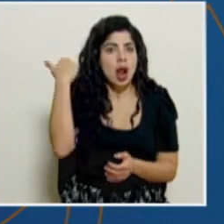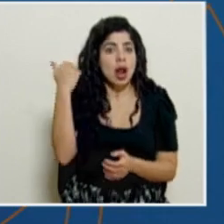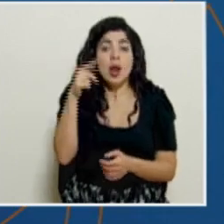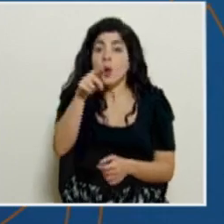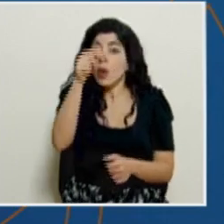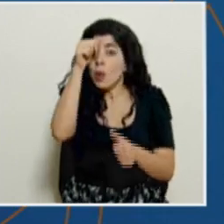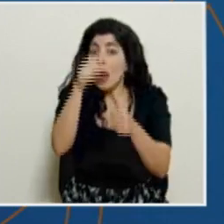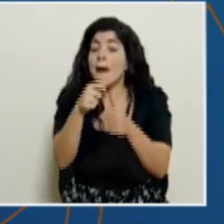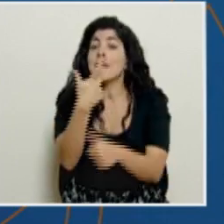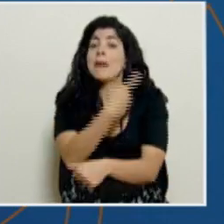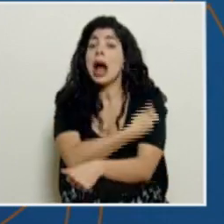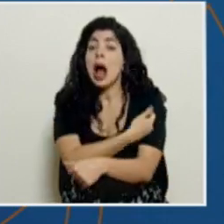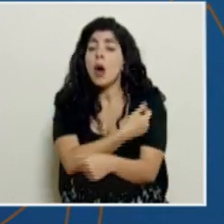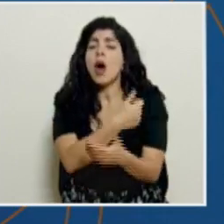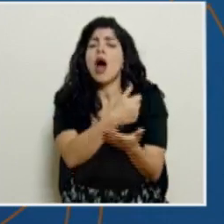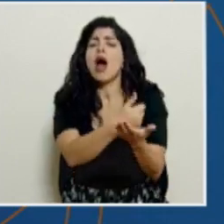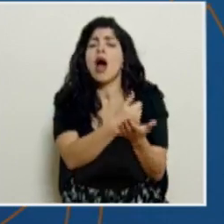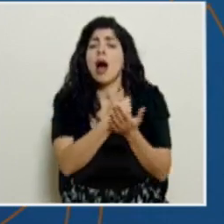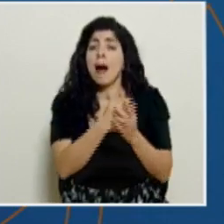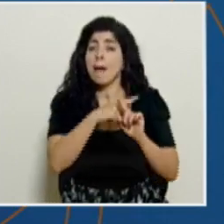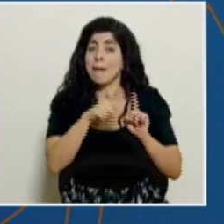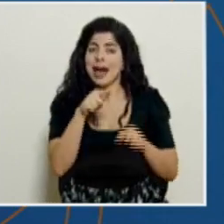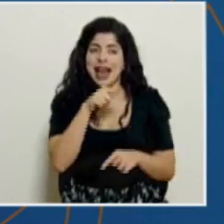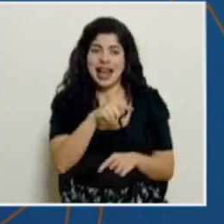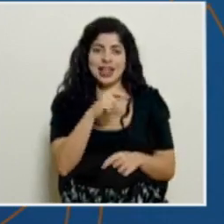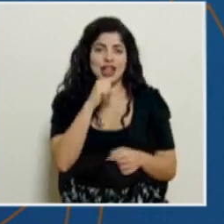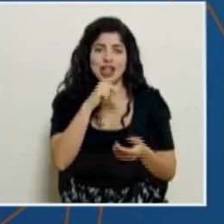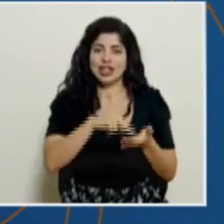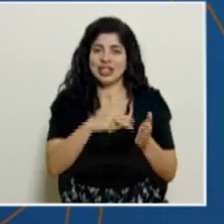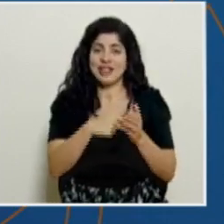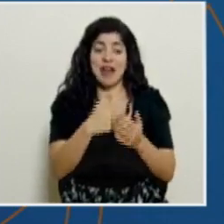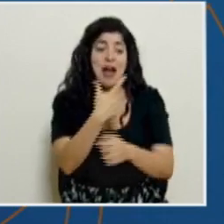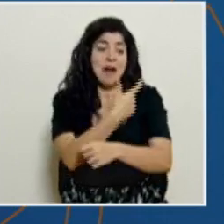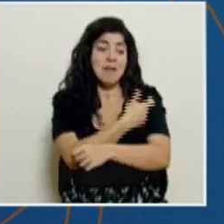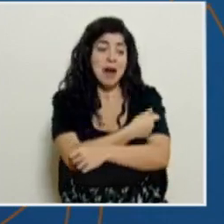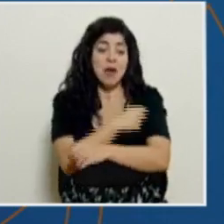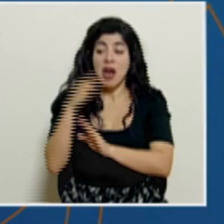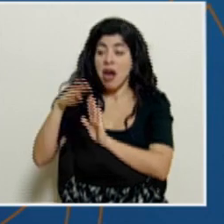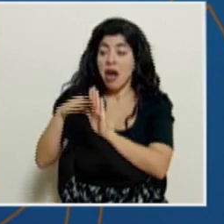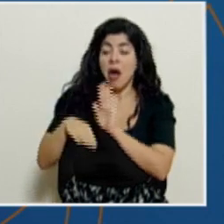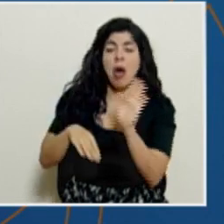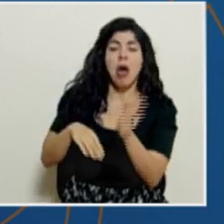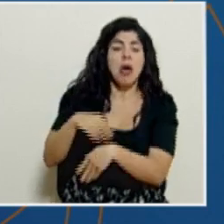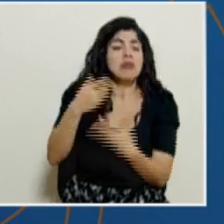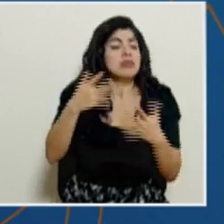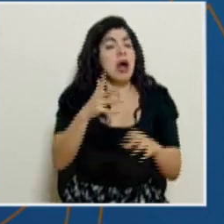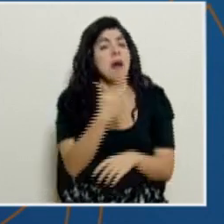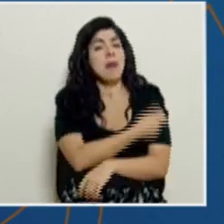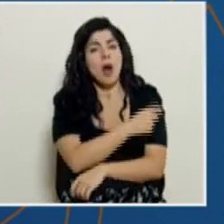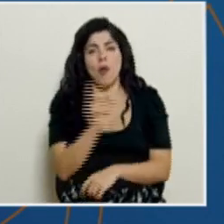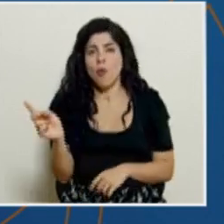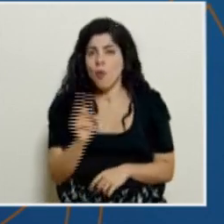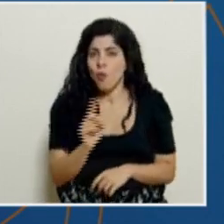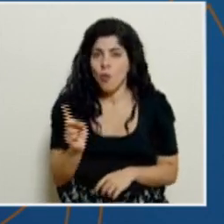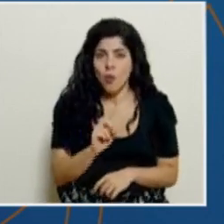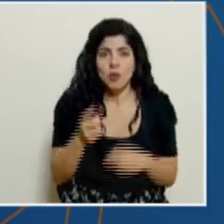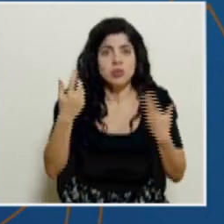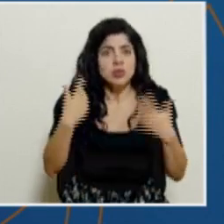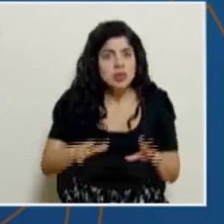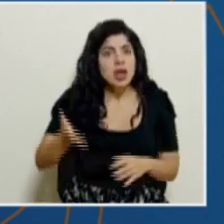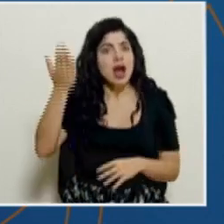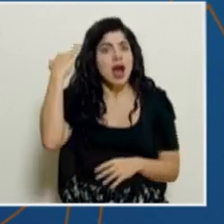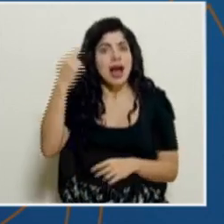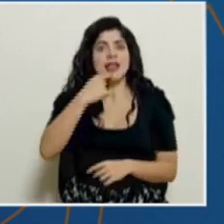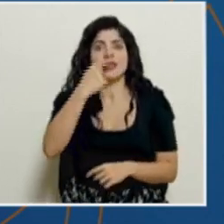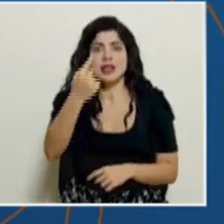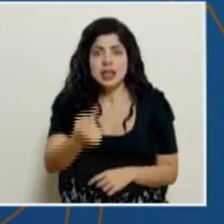vacuna es una herramienta, pero no tiene que desplazar todas las medidas de protección. Nosotros ya, lo hemos dicho otras veces,